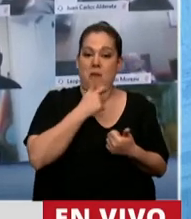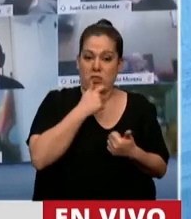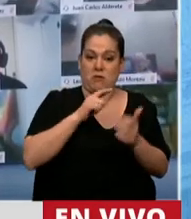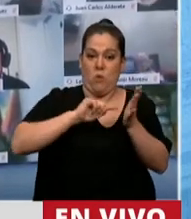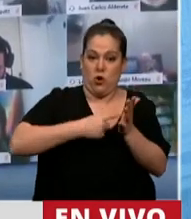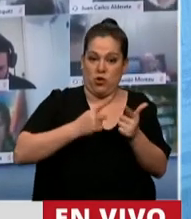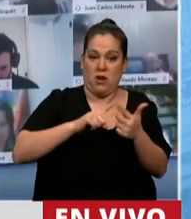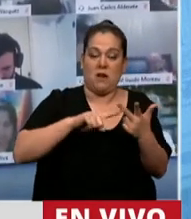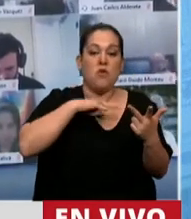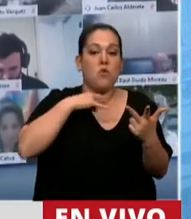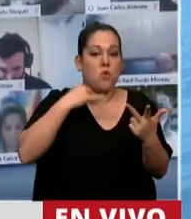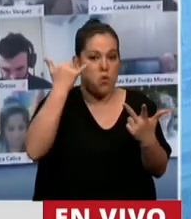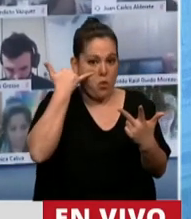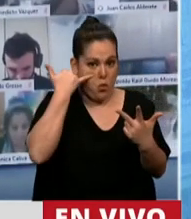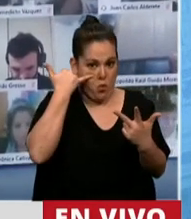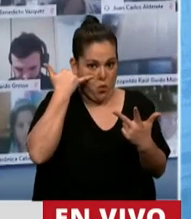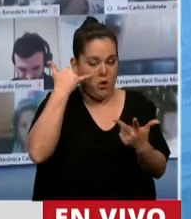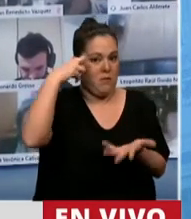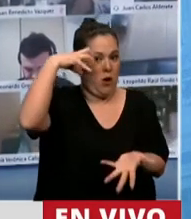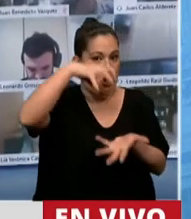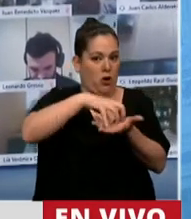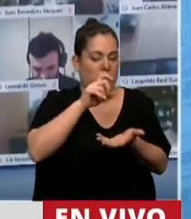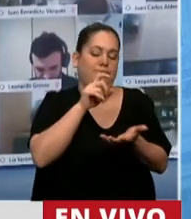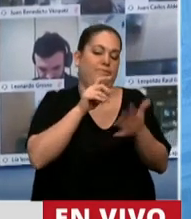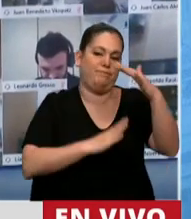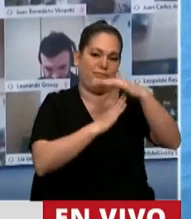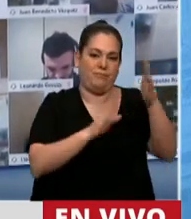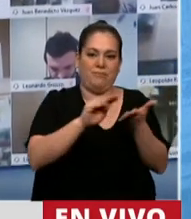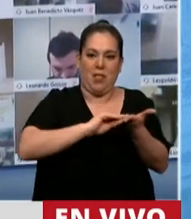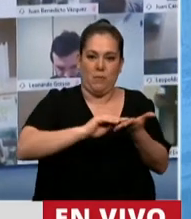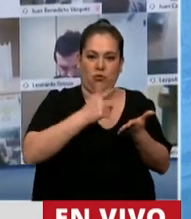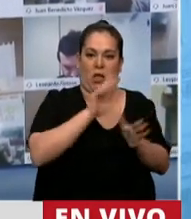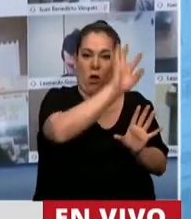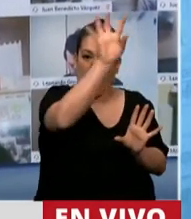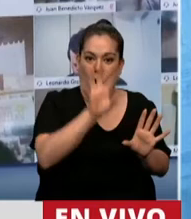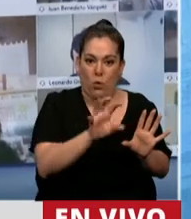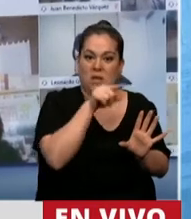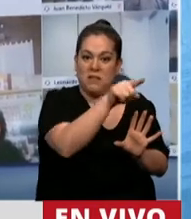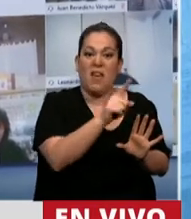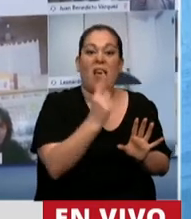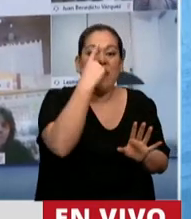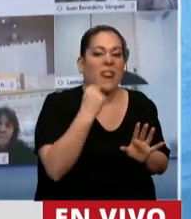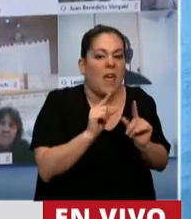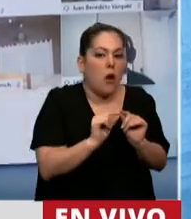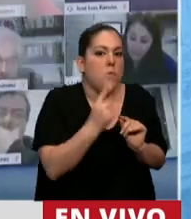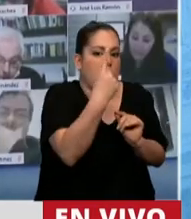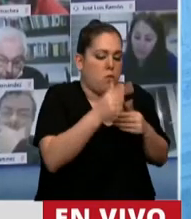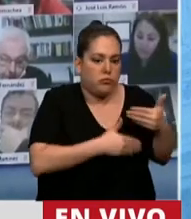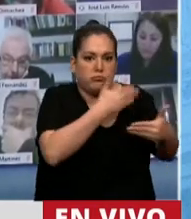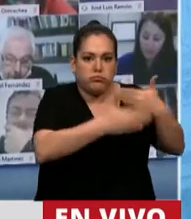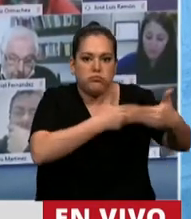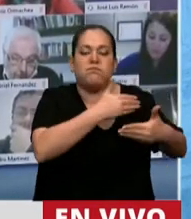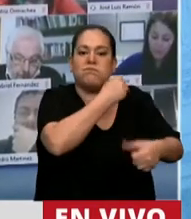Jujuy, gobiernos radicales con mayorías radicales, sesionan desde el día uno con la